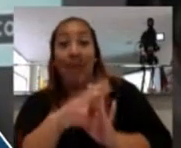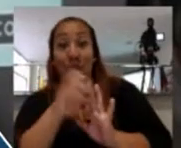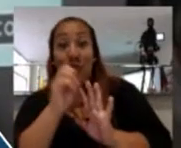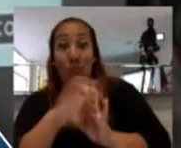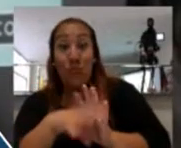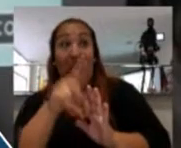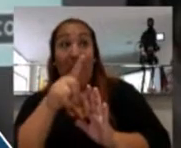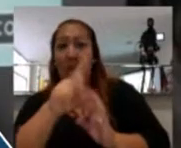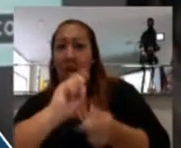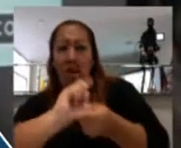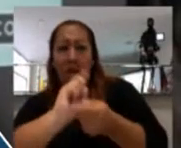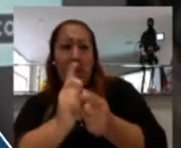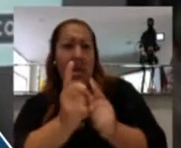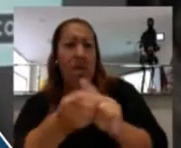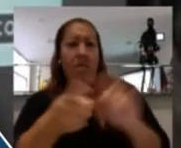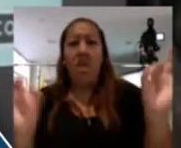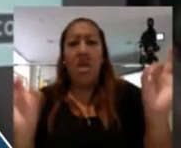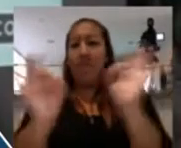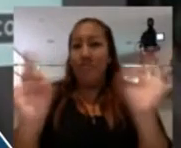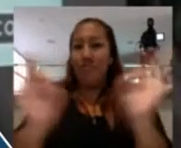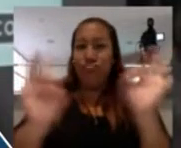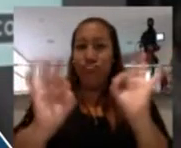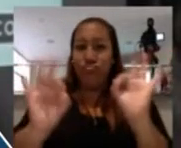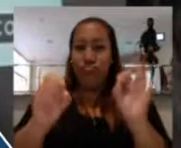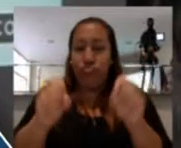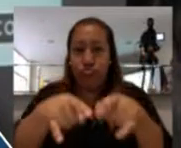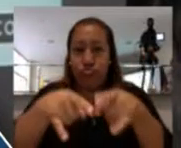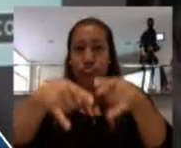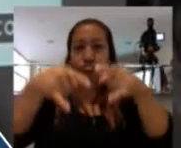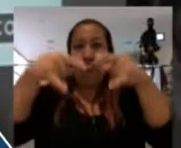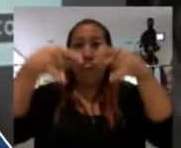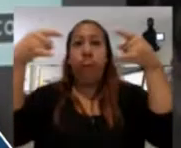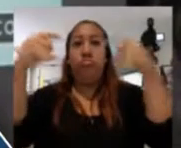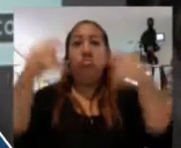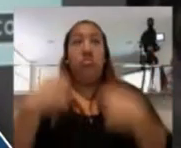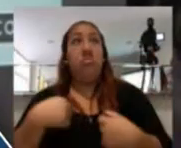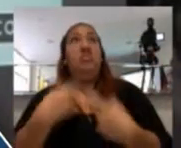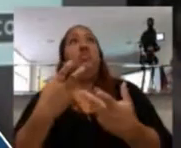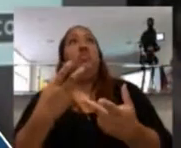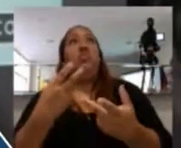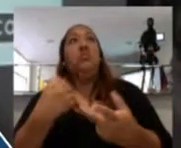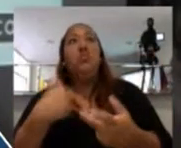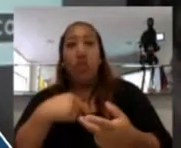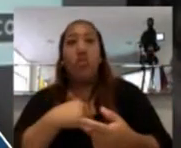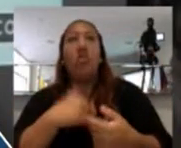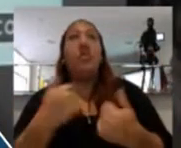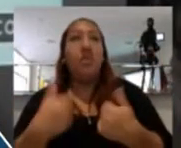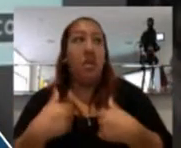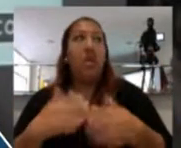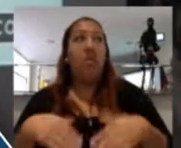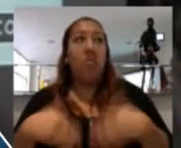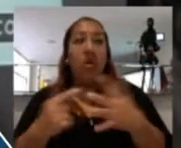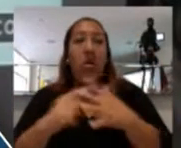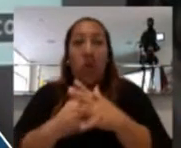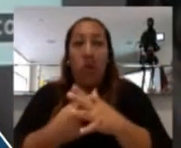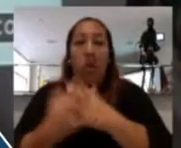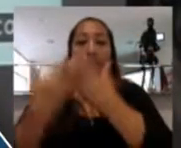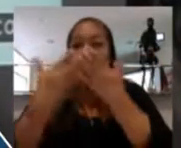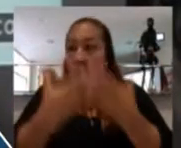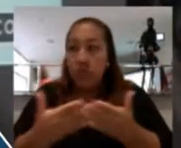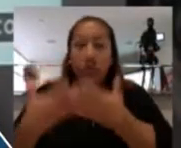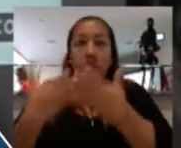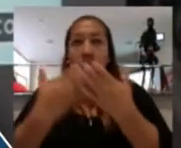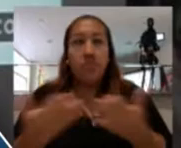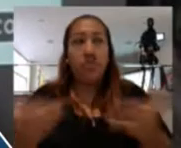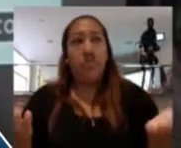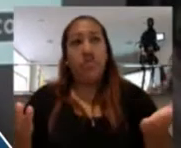la convierten en energía. Y esto es algo que nosotros deberíamos poder comenzar a estudiar por lo